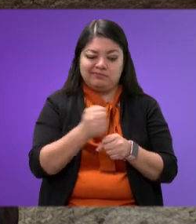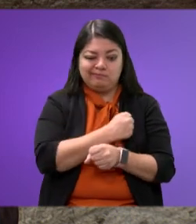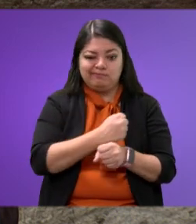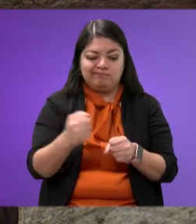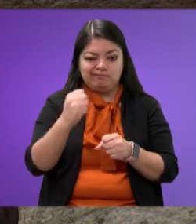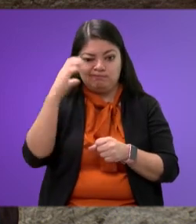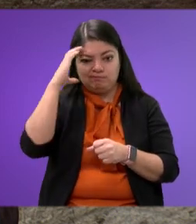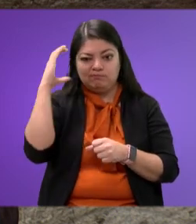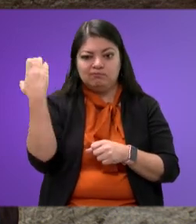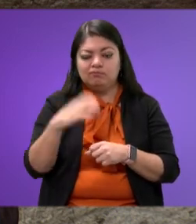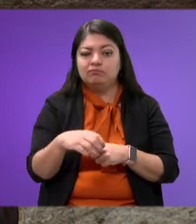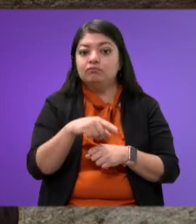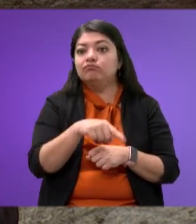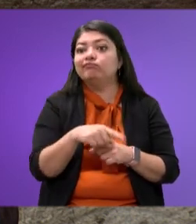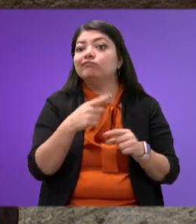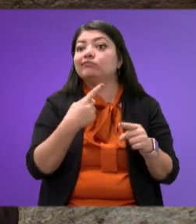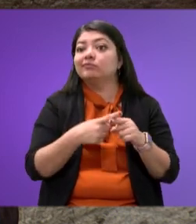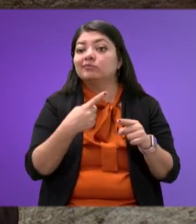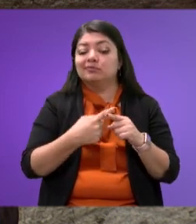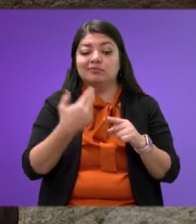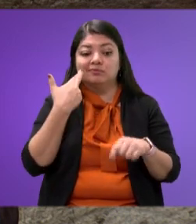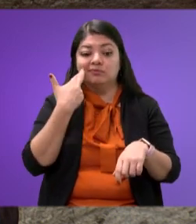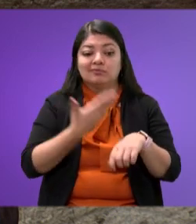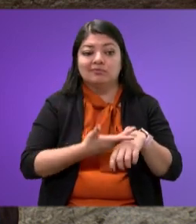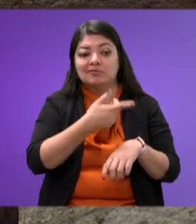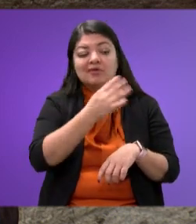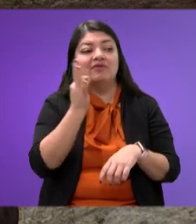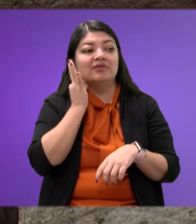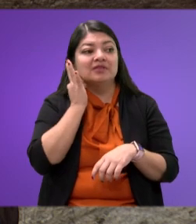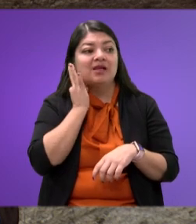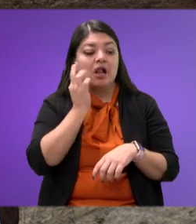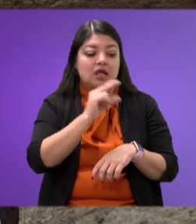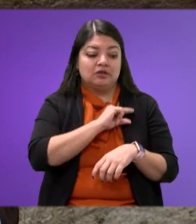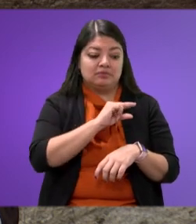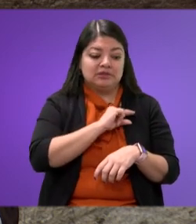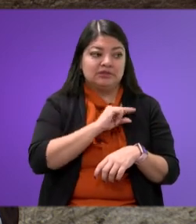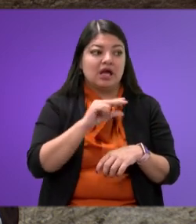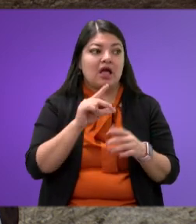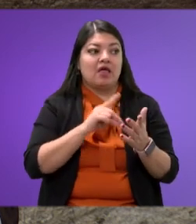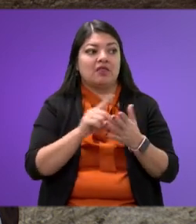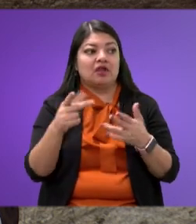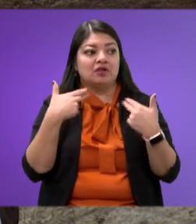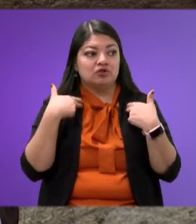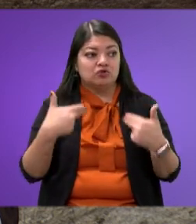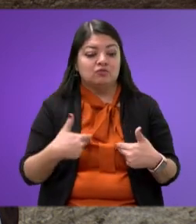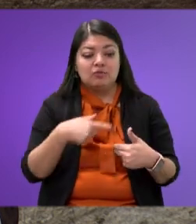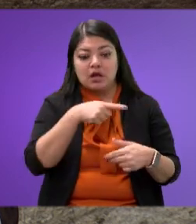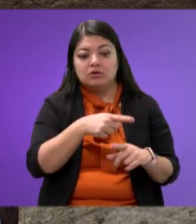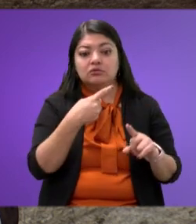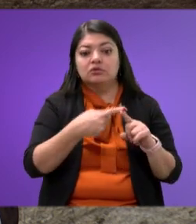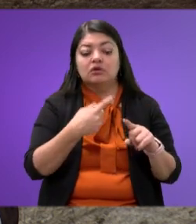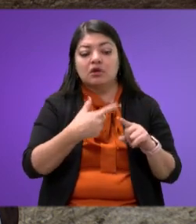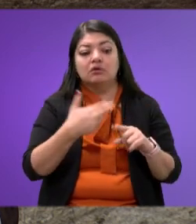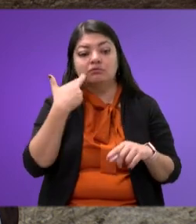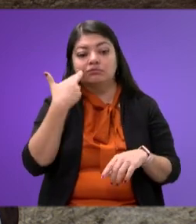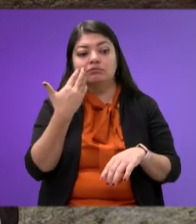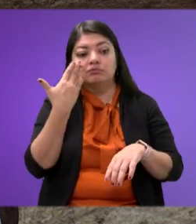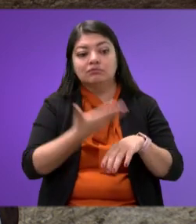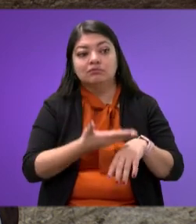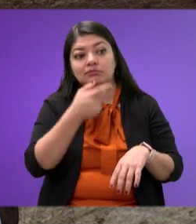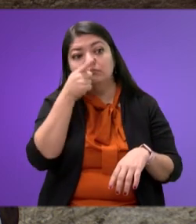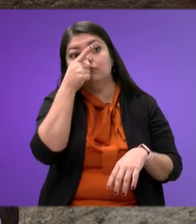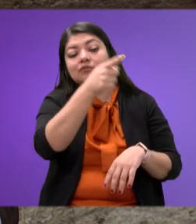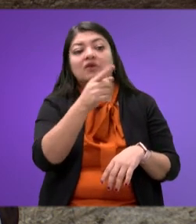depende de la Fiscalía Especial de Derechos Humanos que a su vez depende de la Fiscalía General.